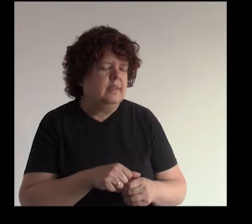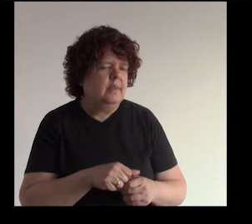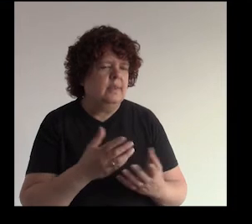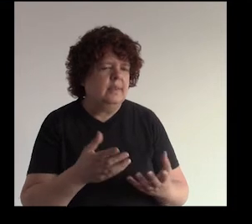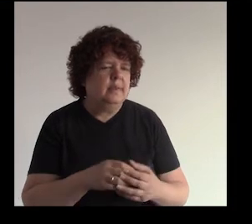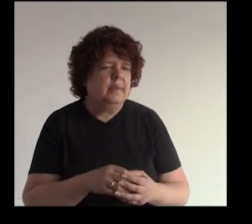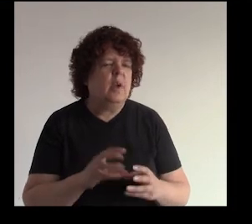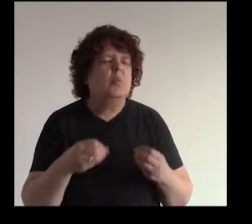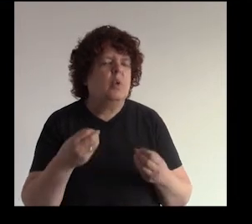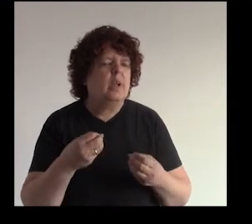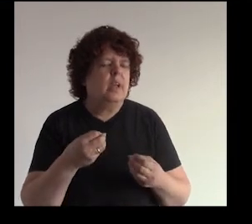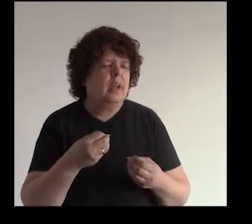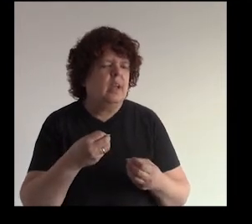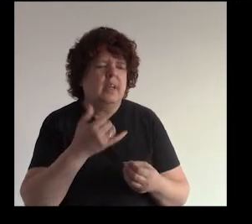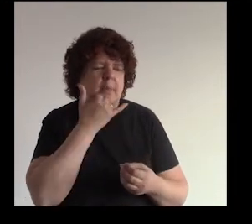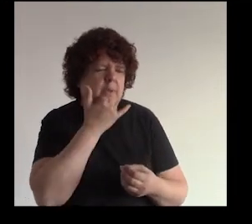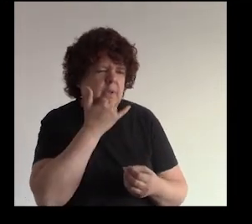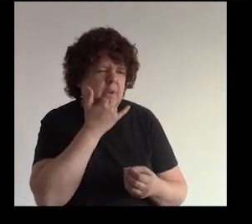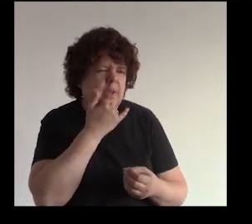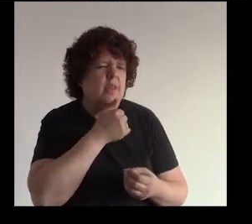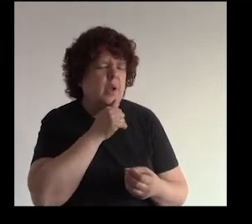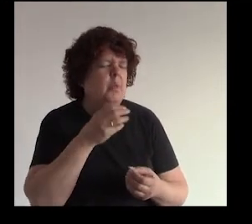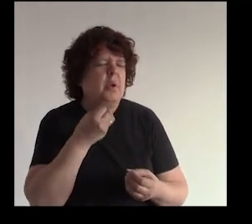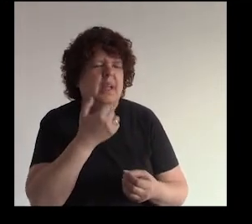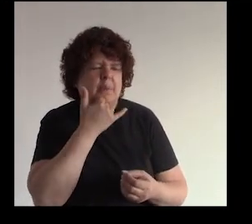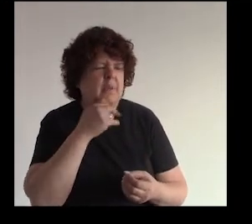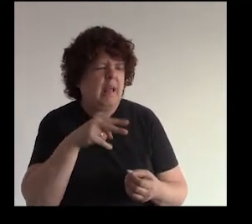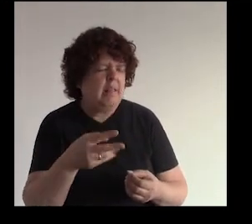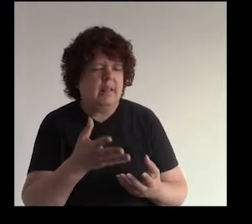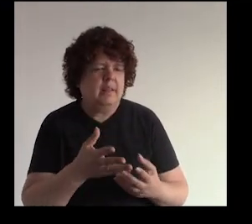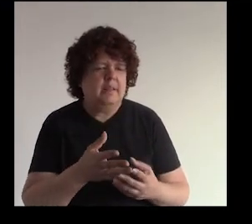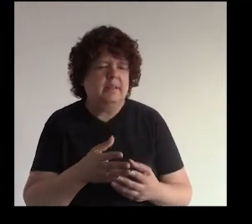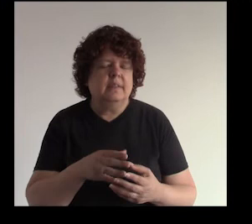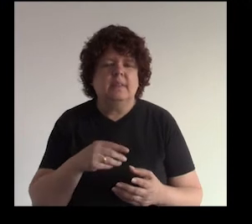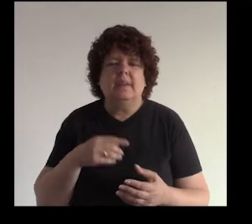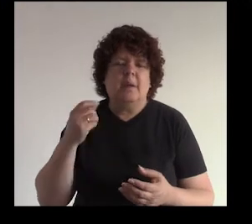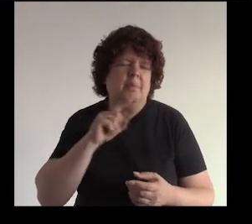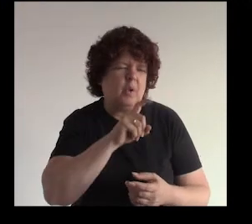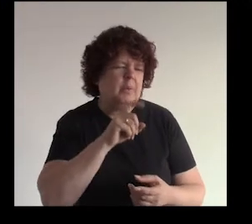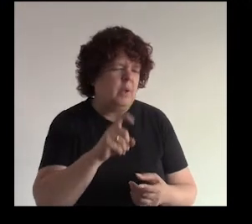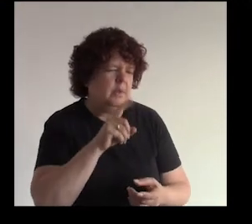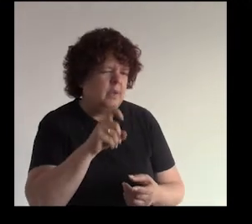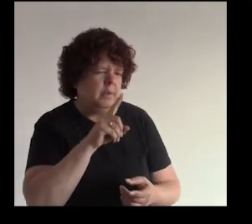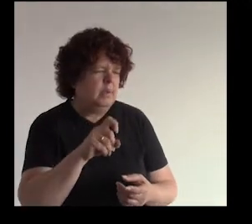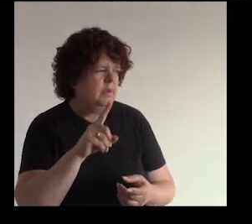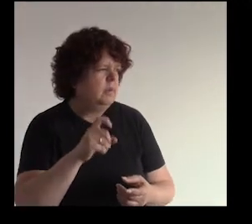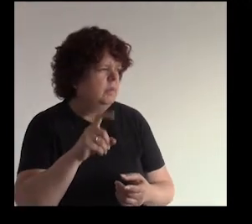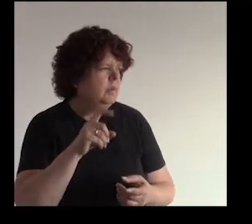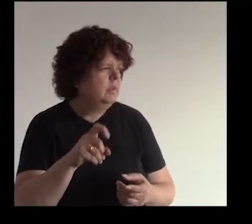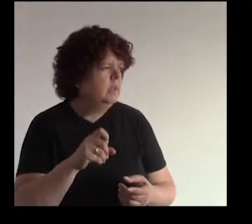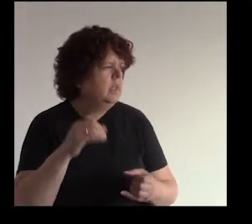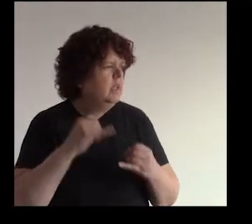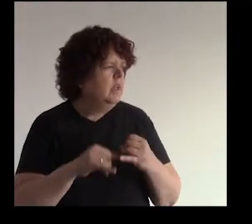cuándo le duele? ¿y por qué? ¿qué pasó que le hizo doler? y bueno y una serie de preguntas va a